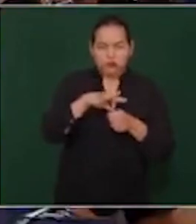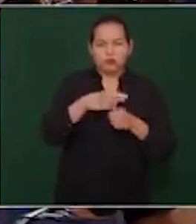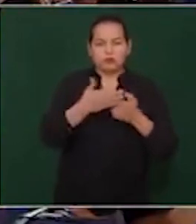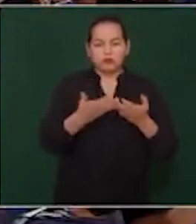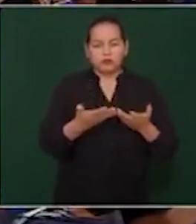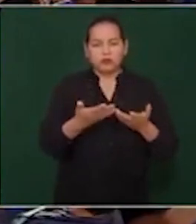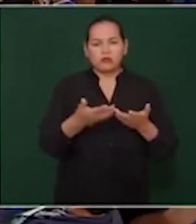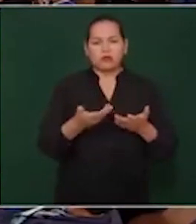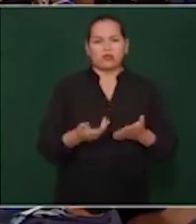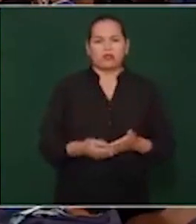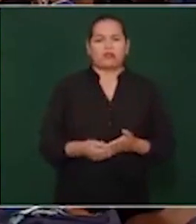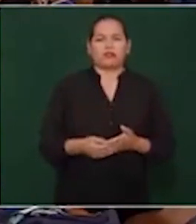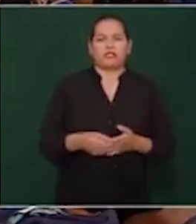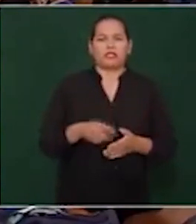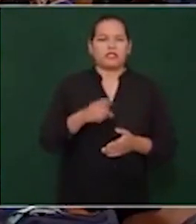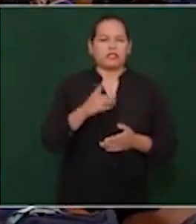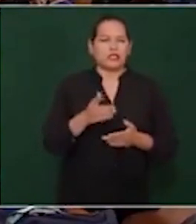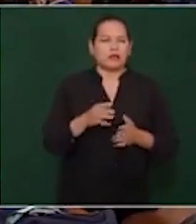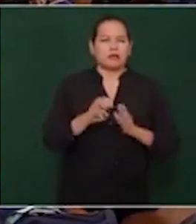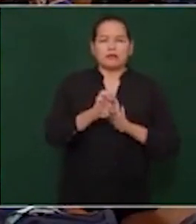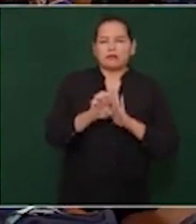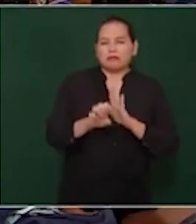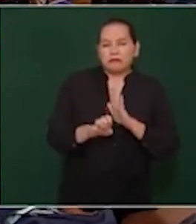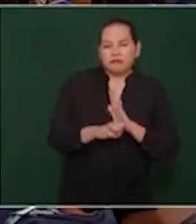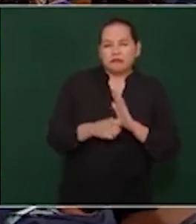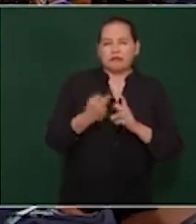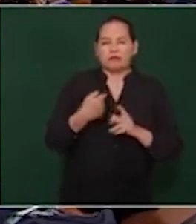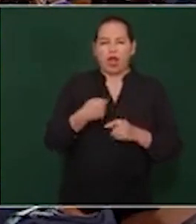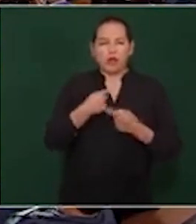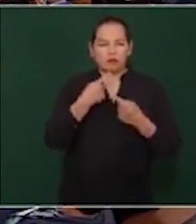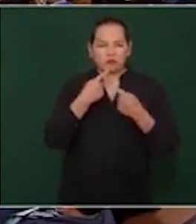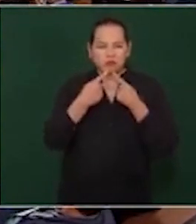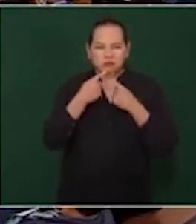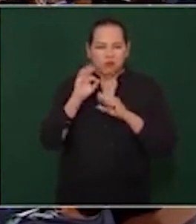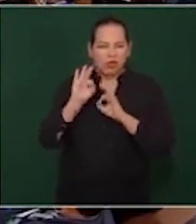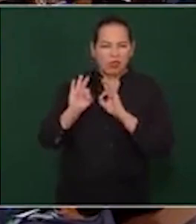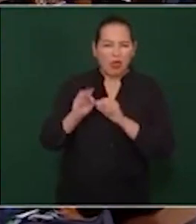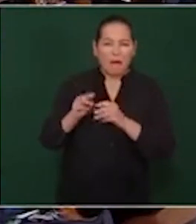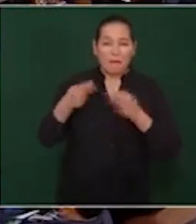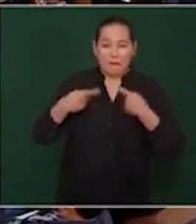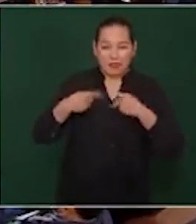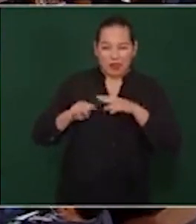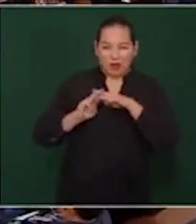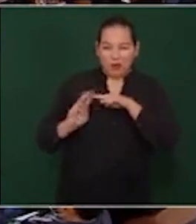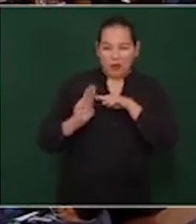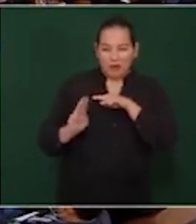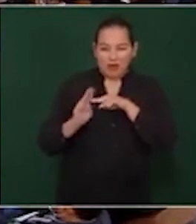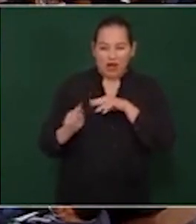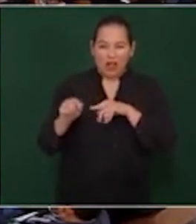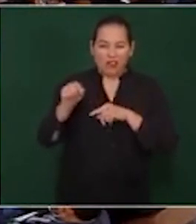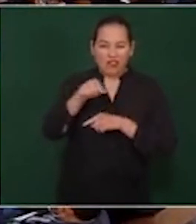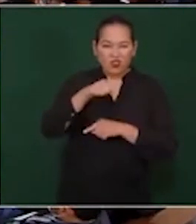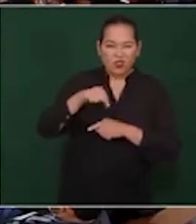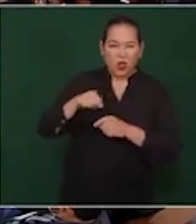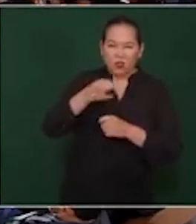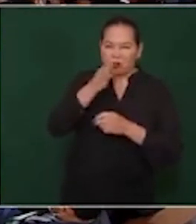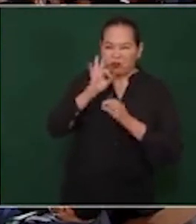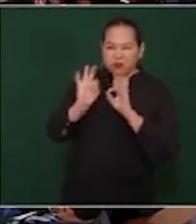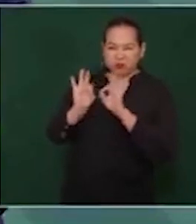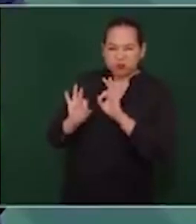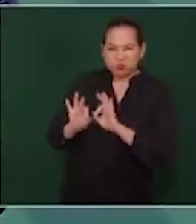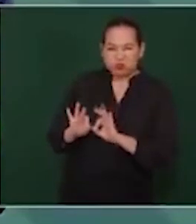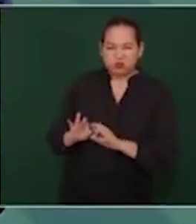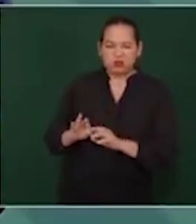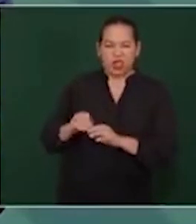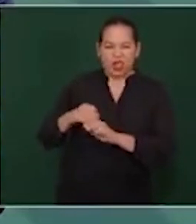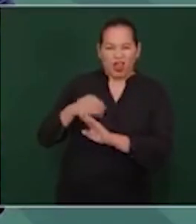es hablar mal de los migrantes y ahí va toda la campaña, en